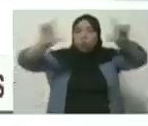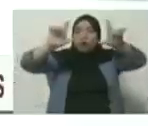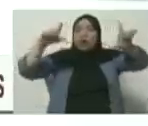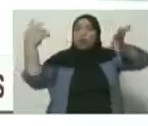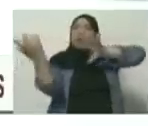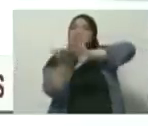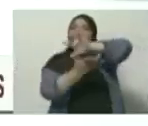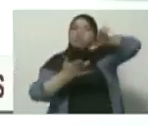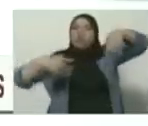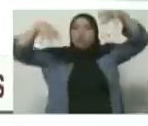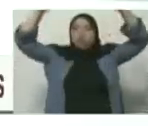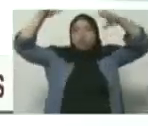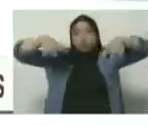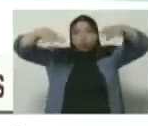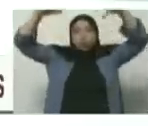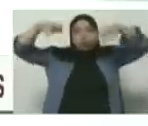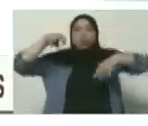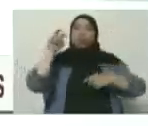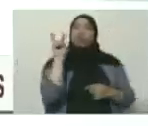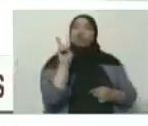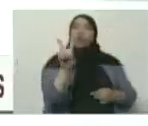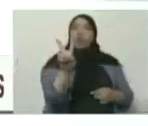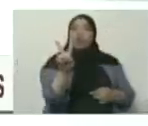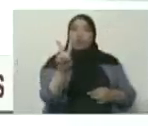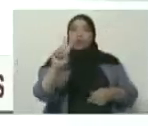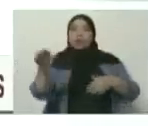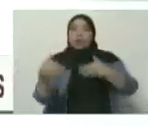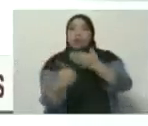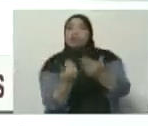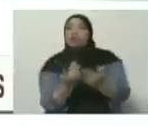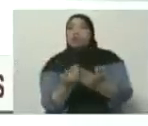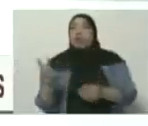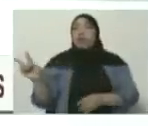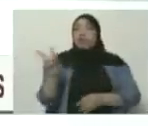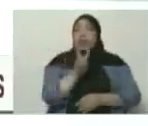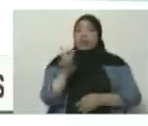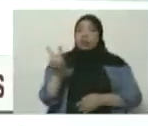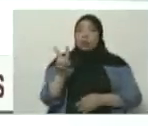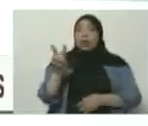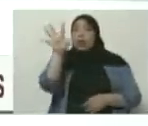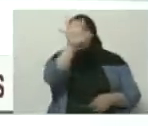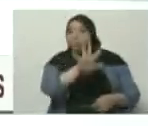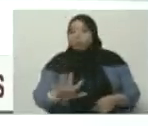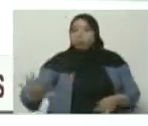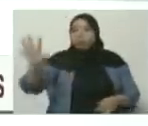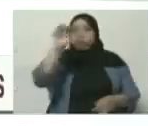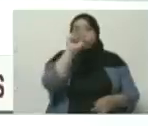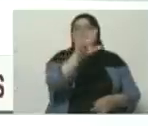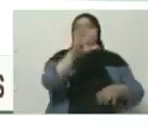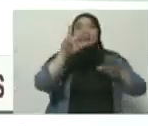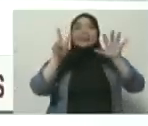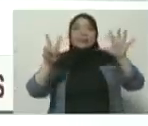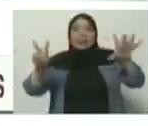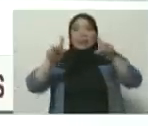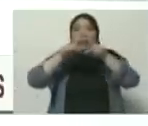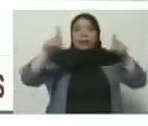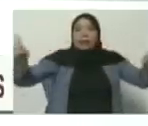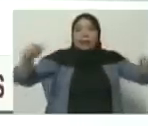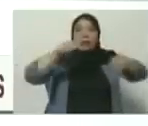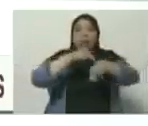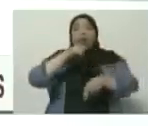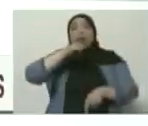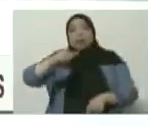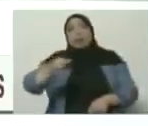potencial número 2. Su desplazamiento es hacia el oeste, a una velocidad de 37 kilómetros por hora. Esa es una buena